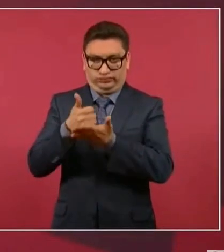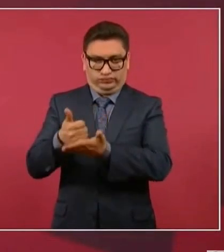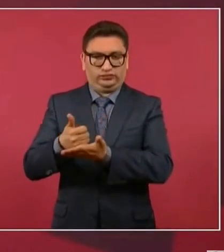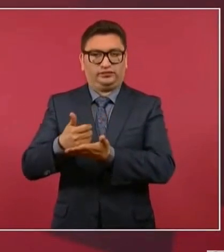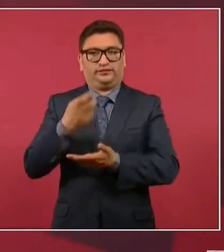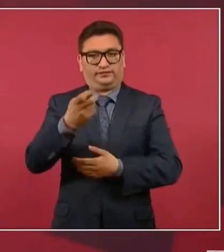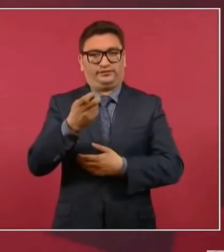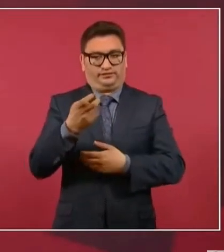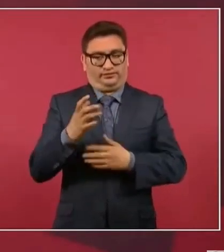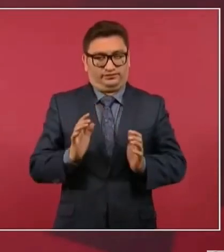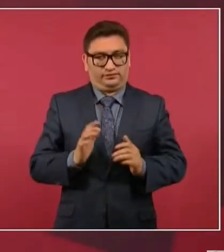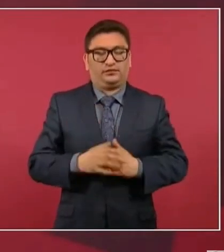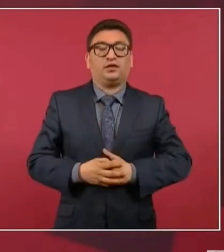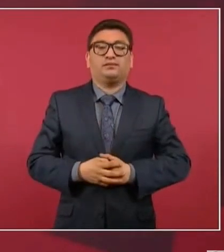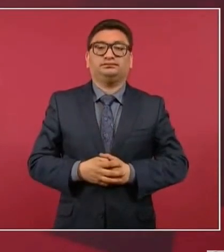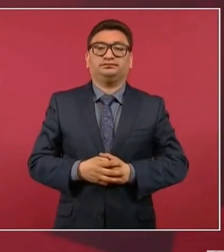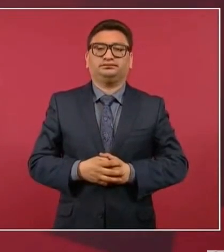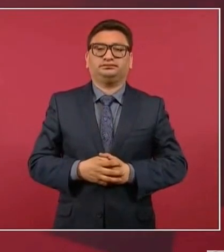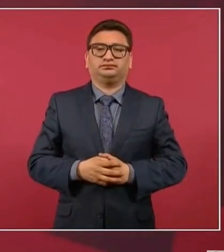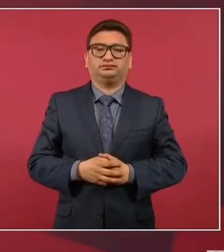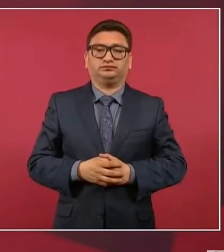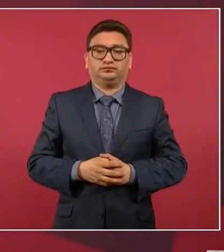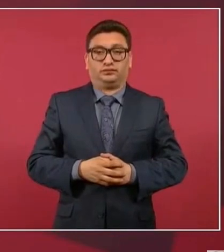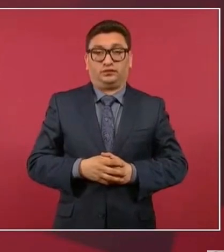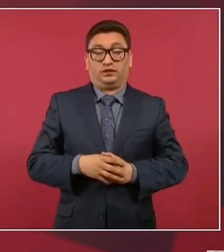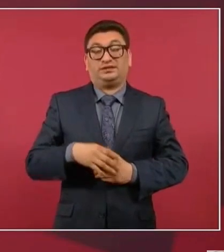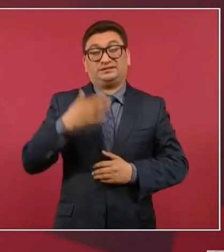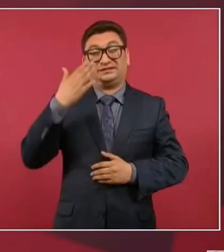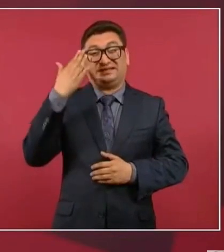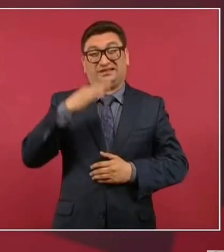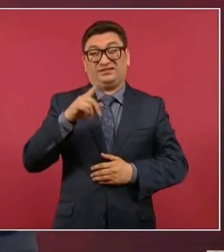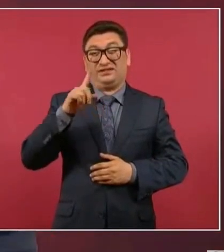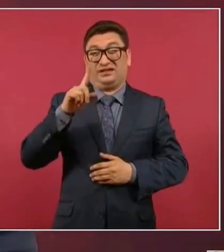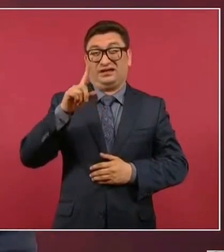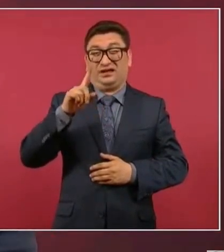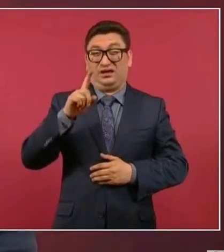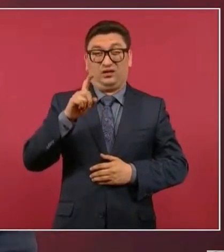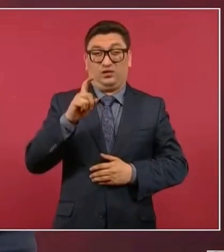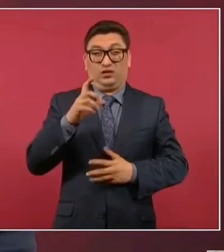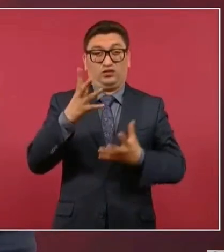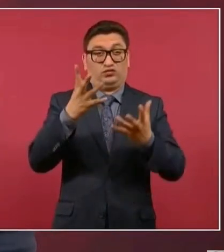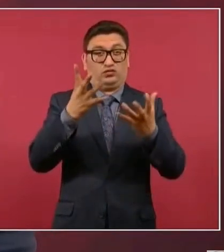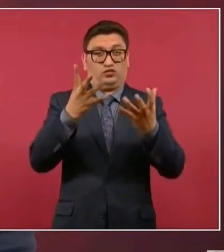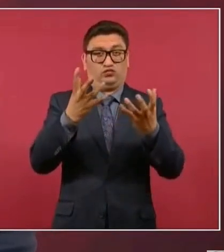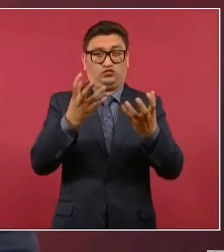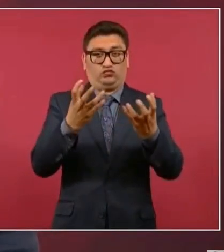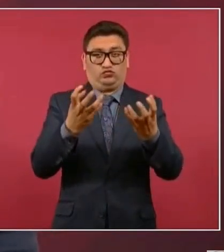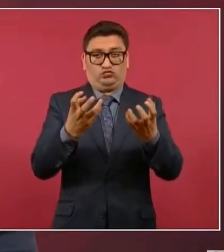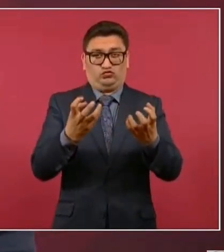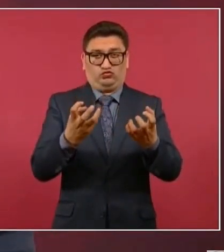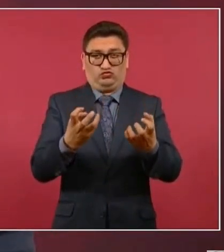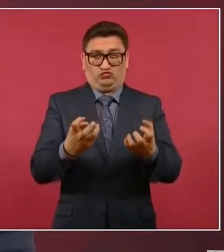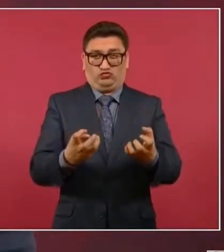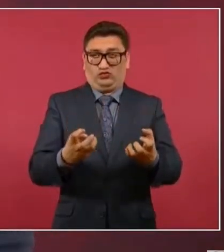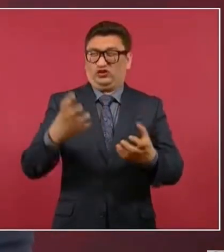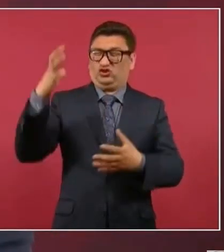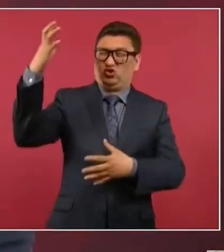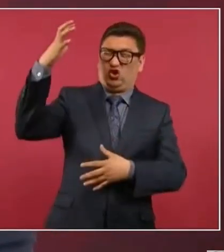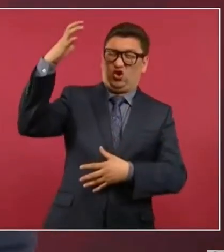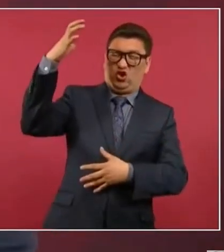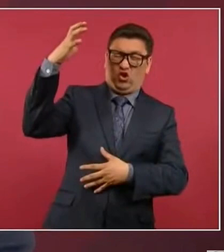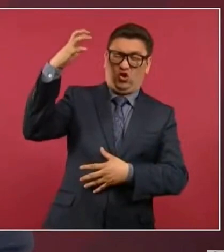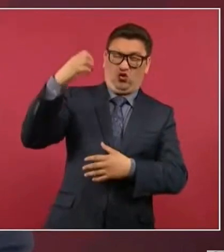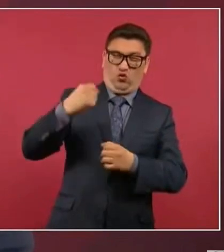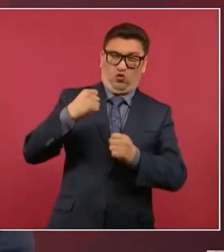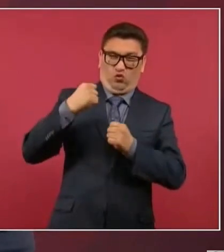Entonces, si la sequía se vuelve extrema, vamos a